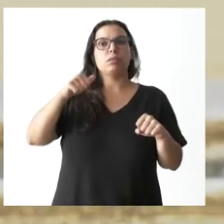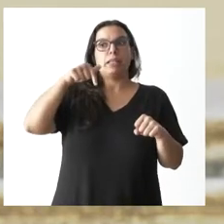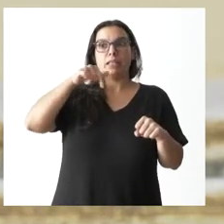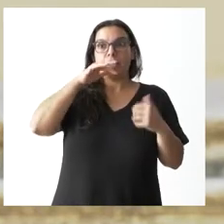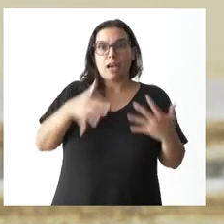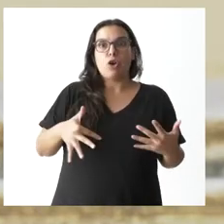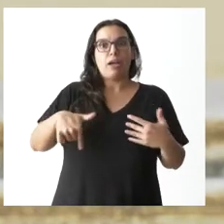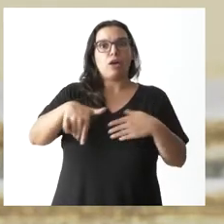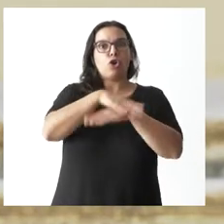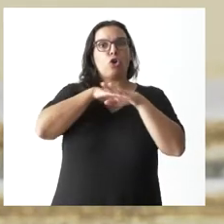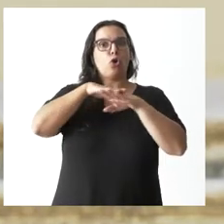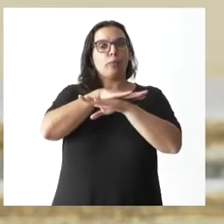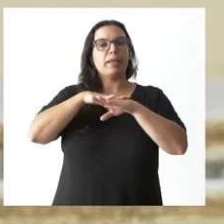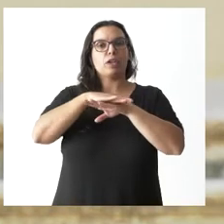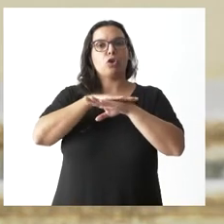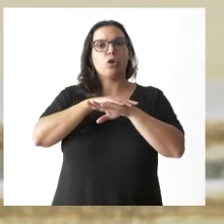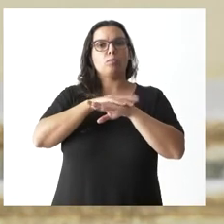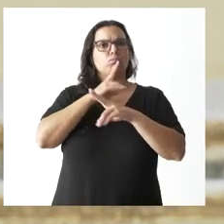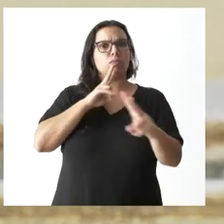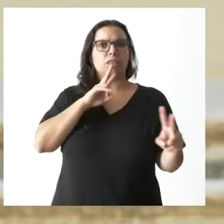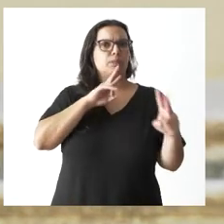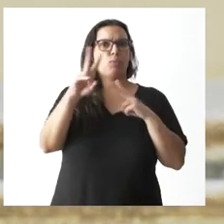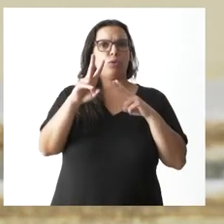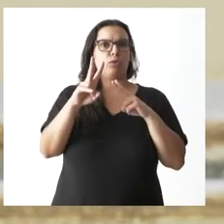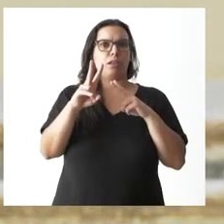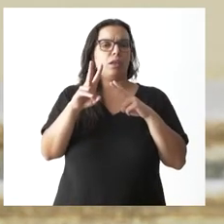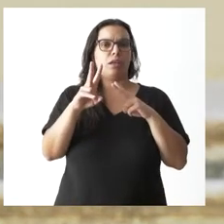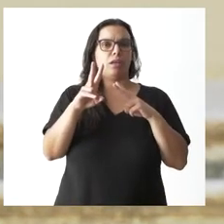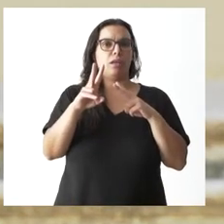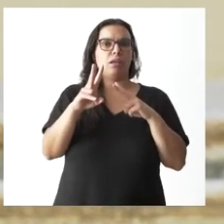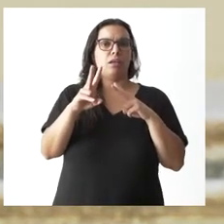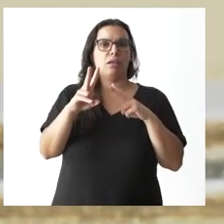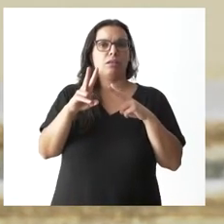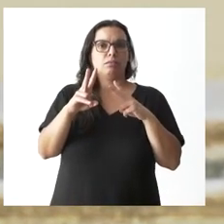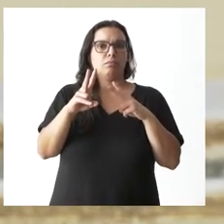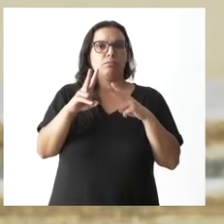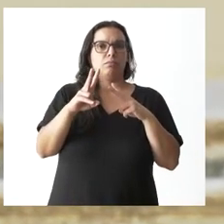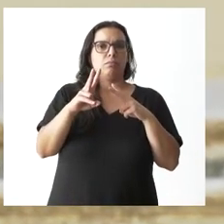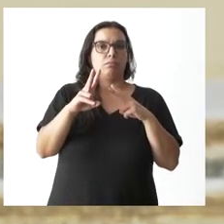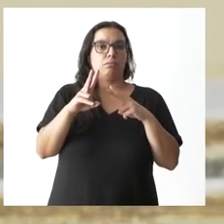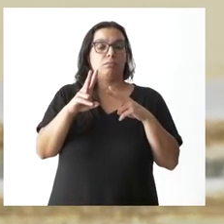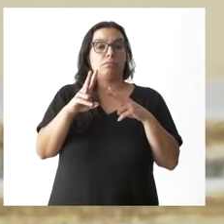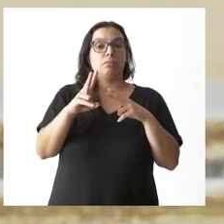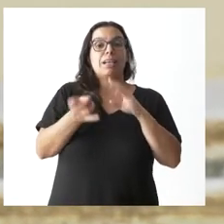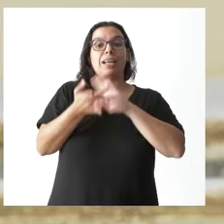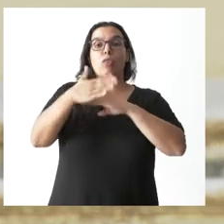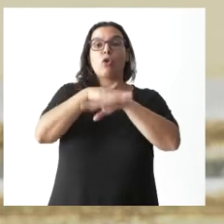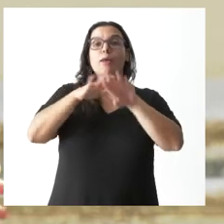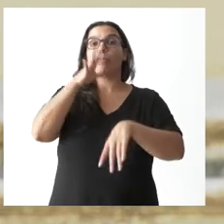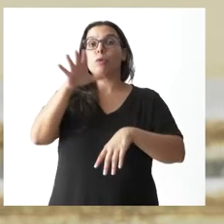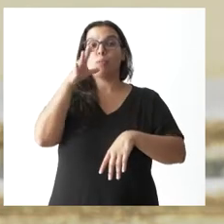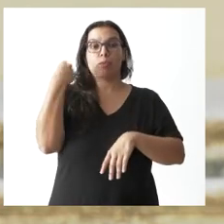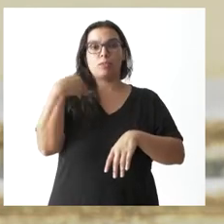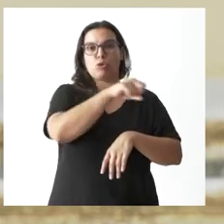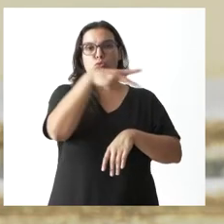responde claramente pues a la voluntad expresada en las urnas por las